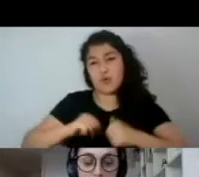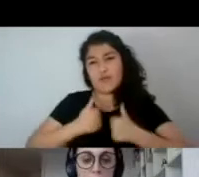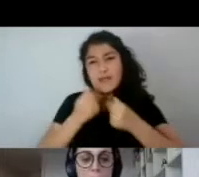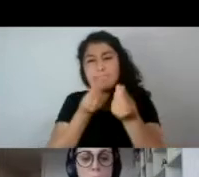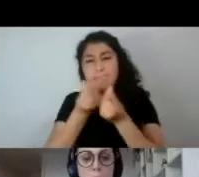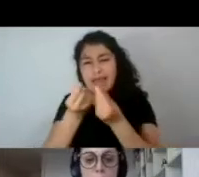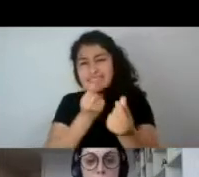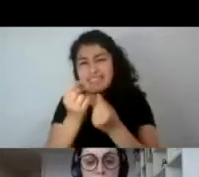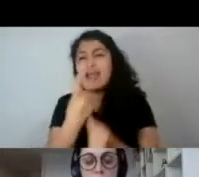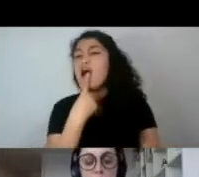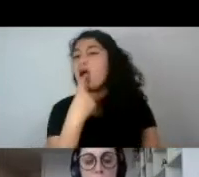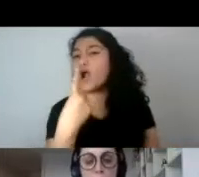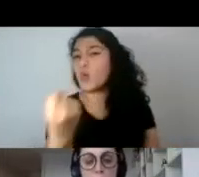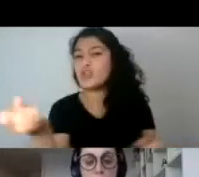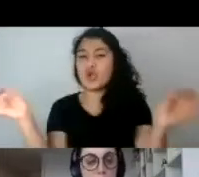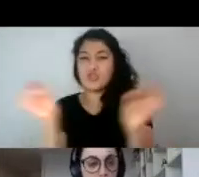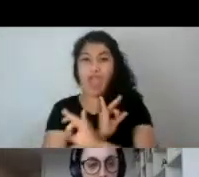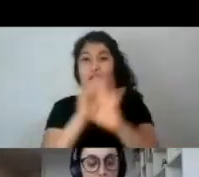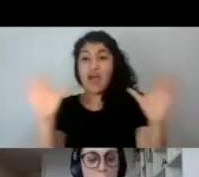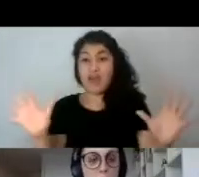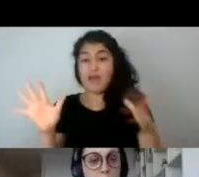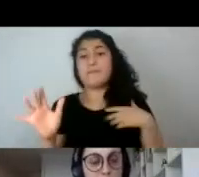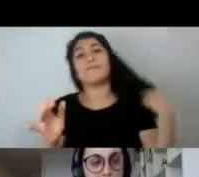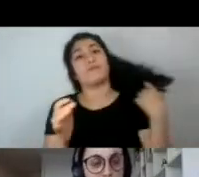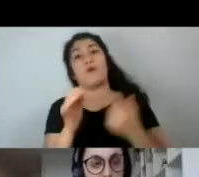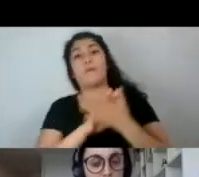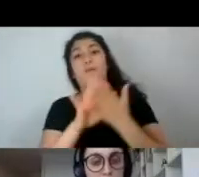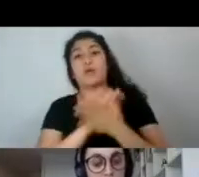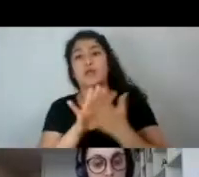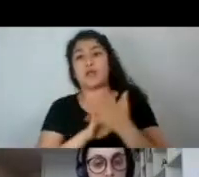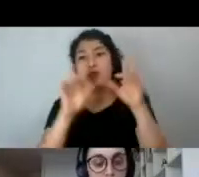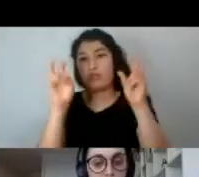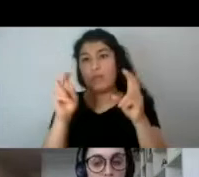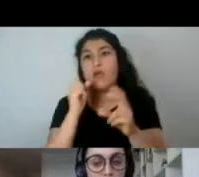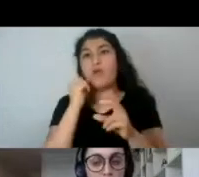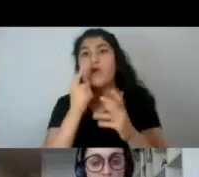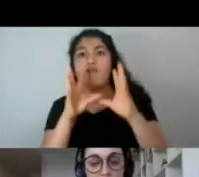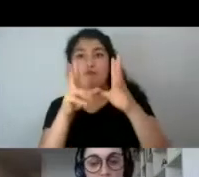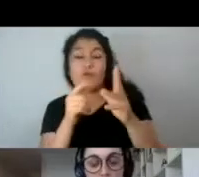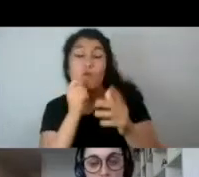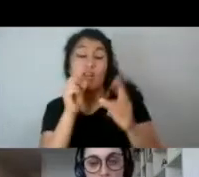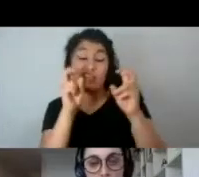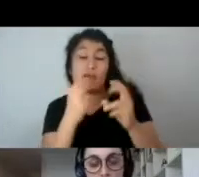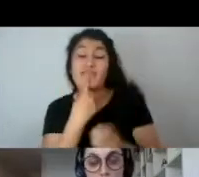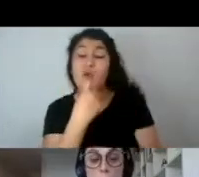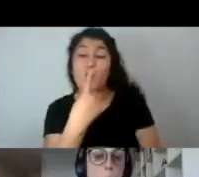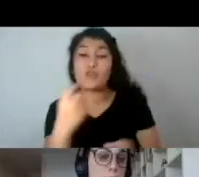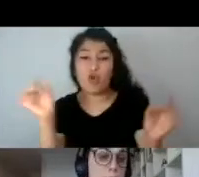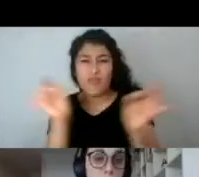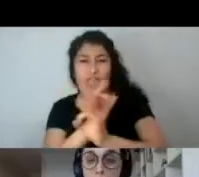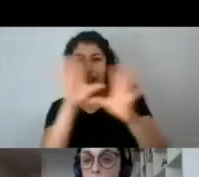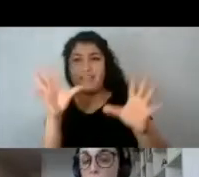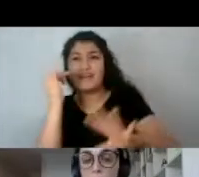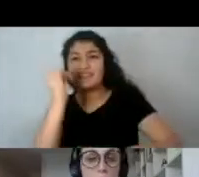habría que preguntarse, por ejemplo, ¿a qué aspectos de la feminidad aluden? Y en los cuentos de hadas vamos a ver que los títulos son Juan